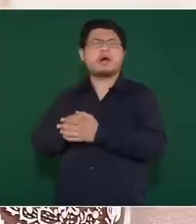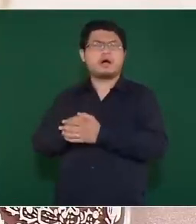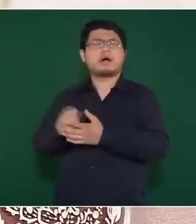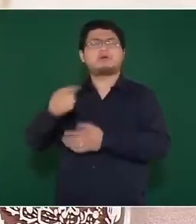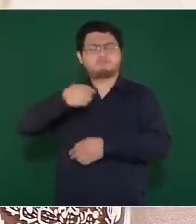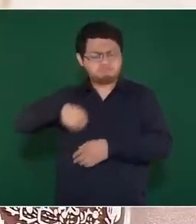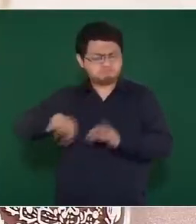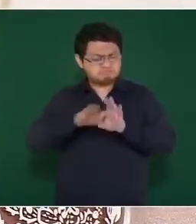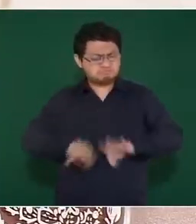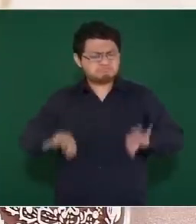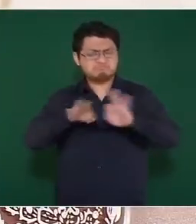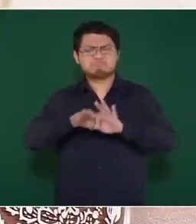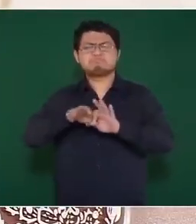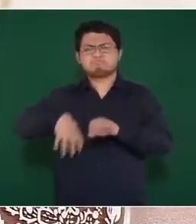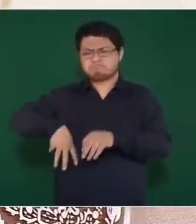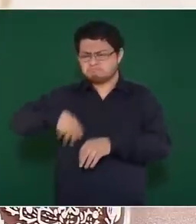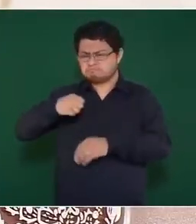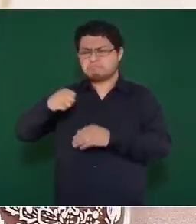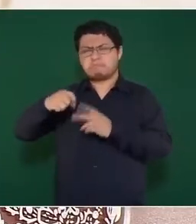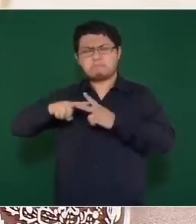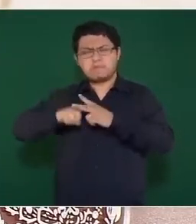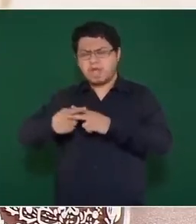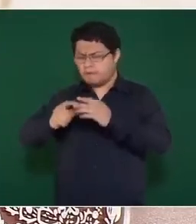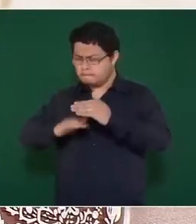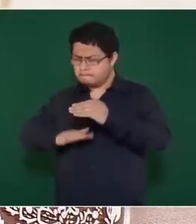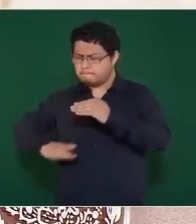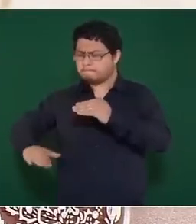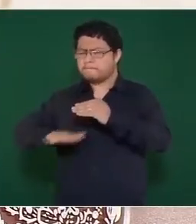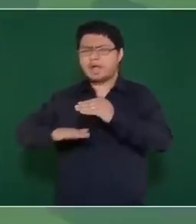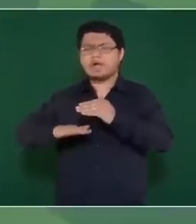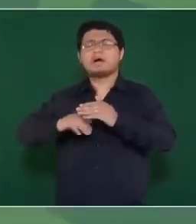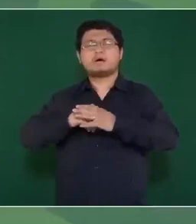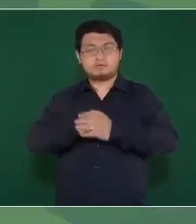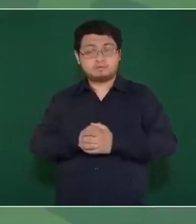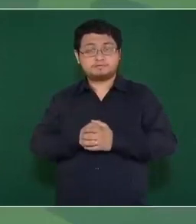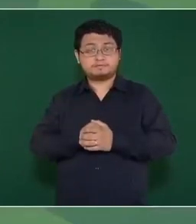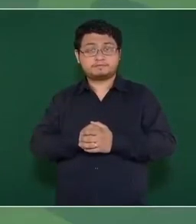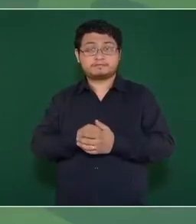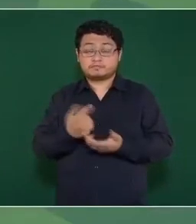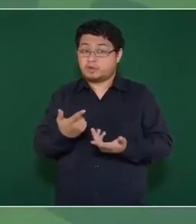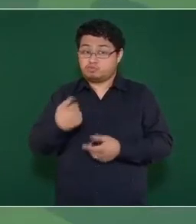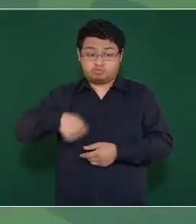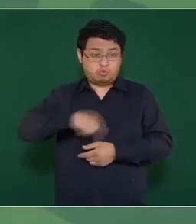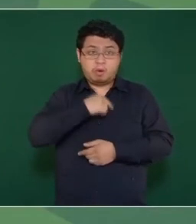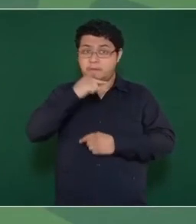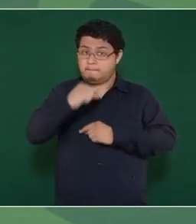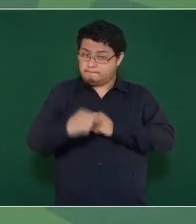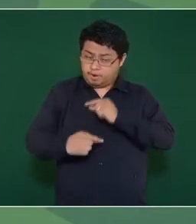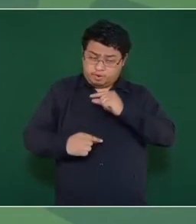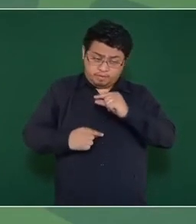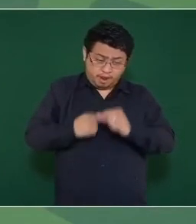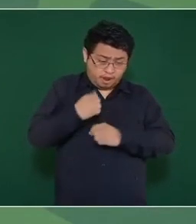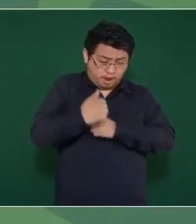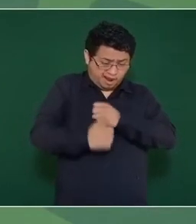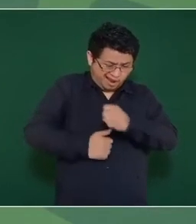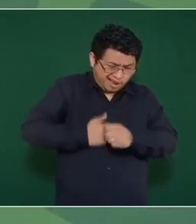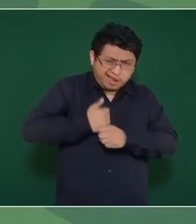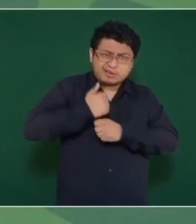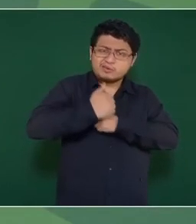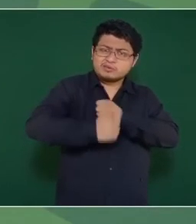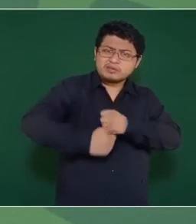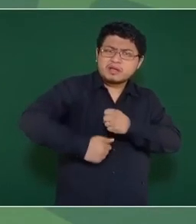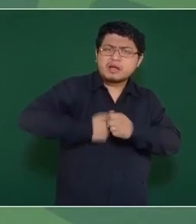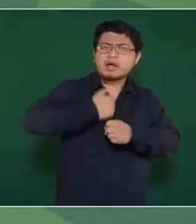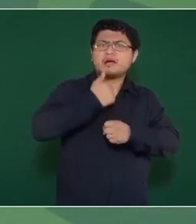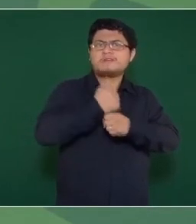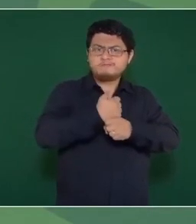Es ajeno a los bisturíes de la lógica, pero así hemos ido caminando durante muchos años y muchos jóvenes,